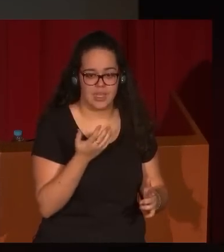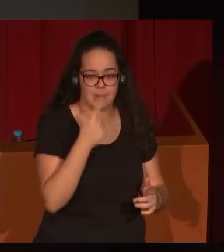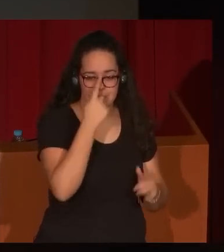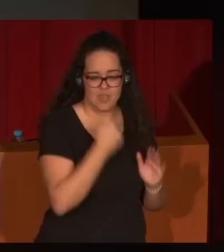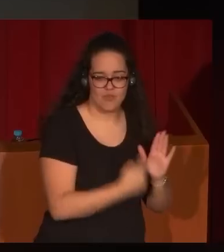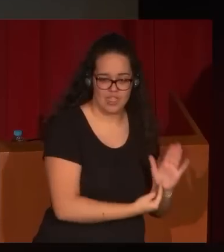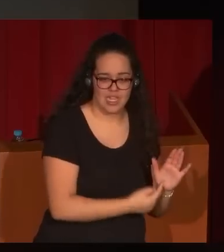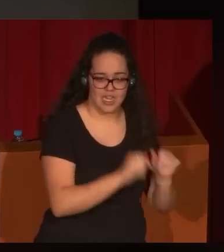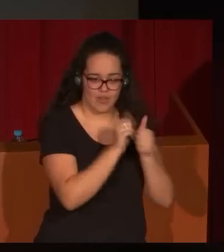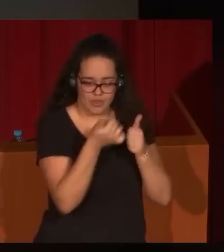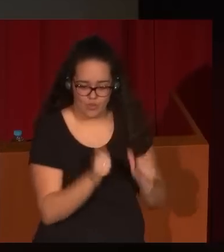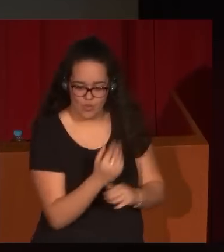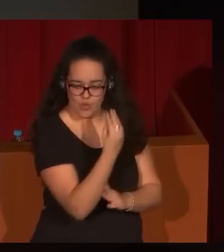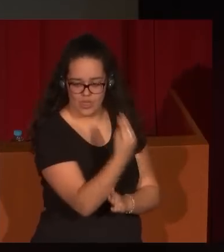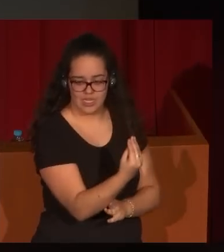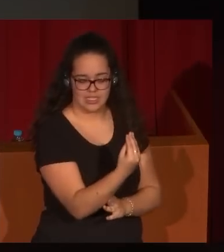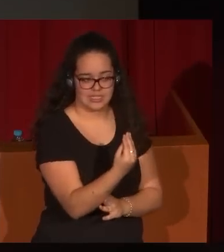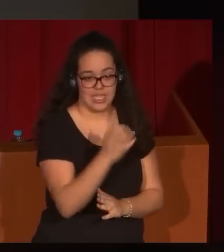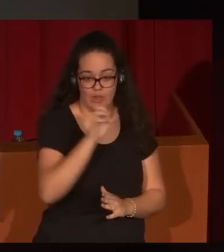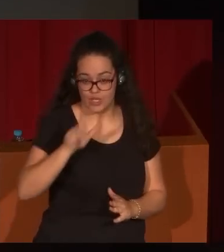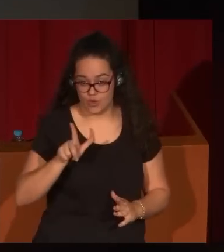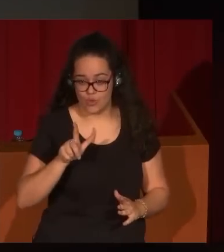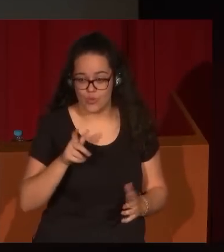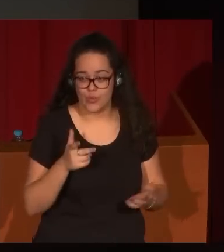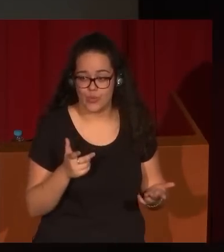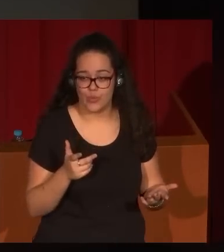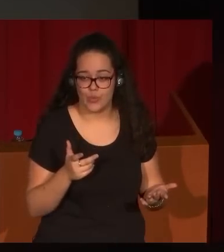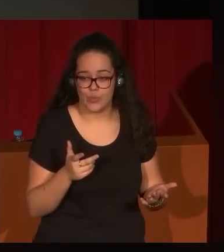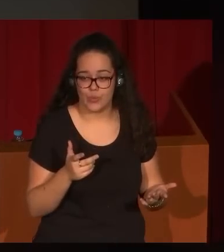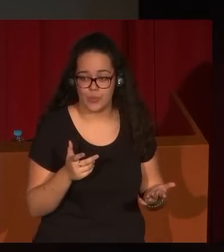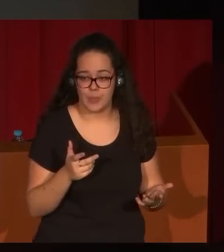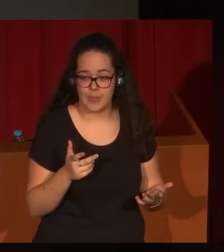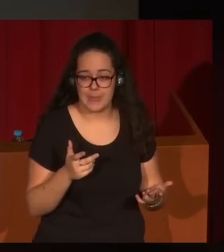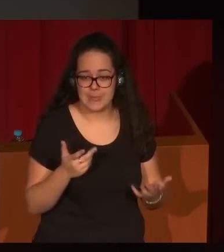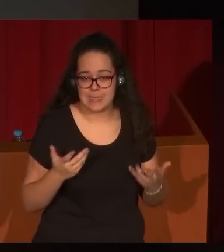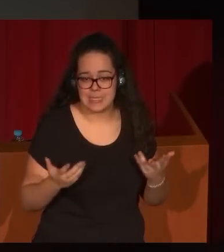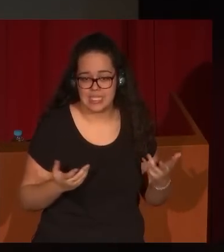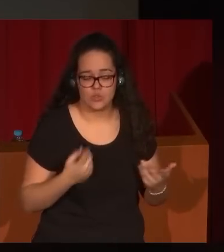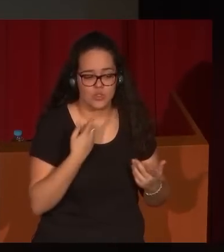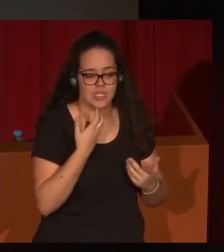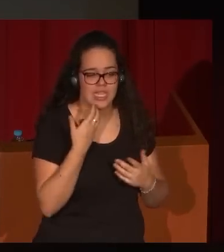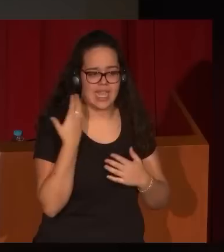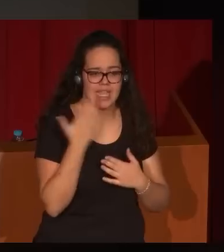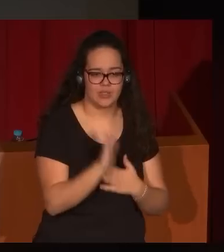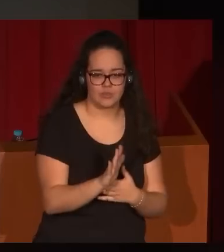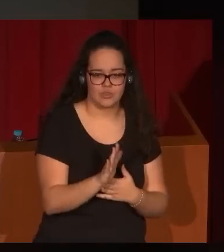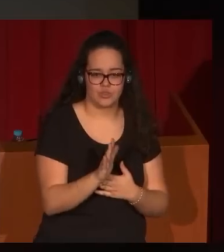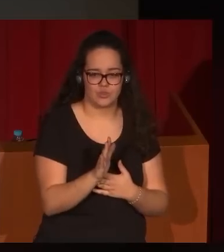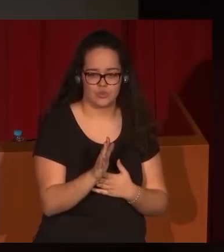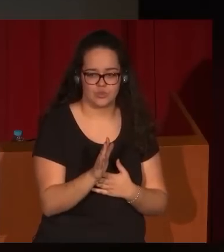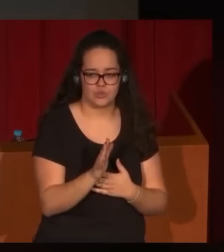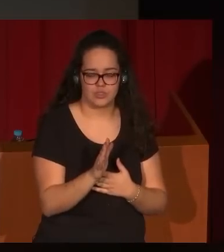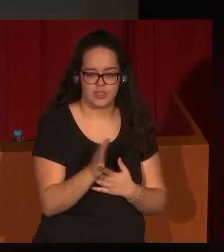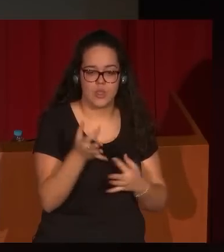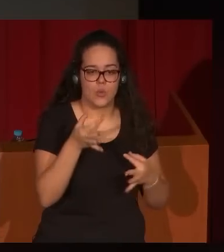la idea que tenemos todos en la cabeza de Eugenio Lucas es, digamos, una de las ejemplos más taxativos de